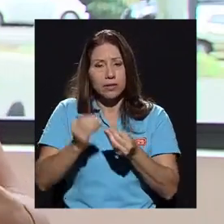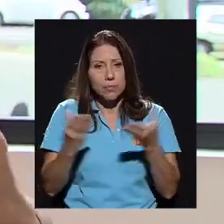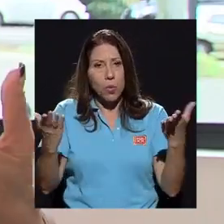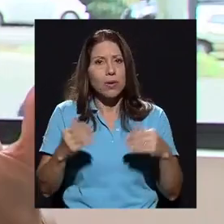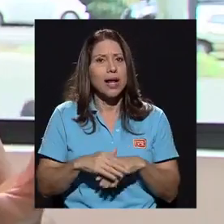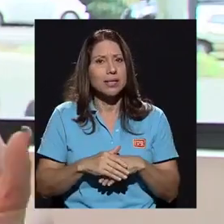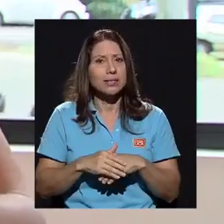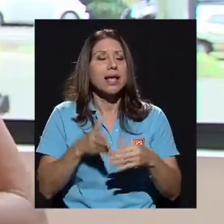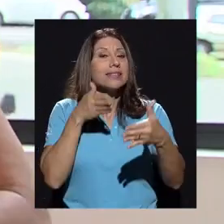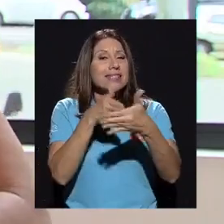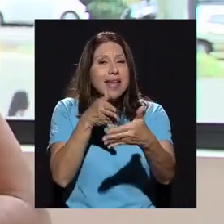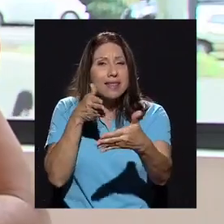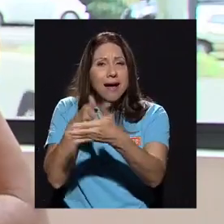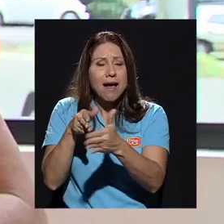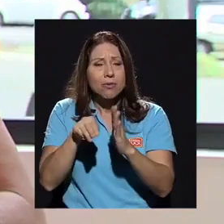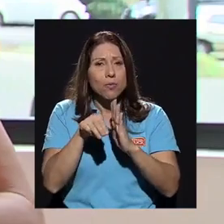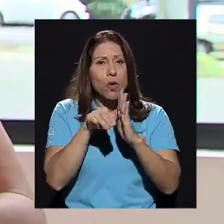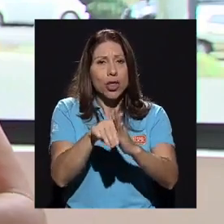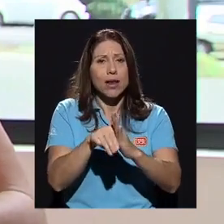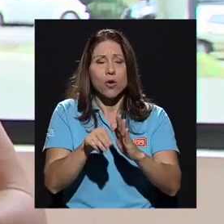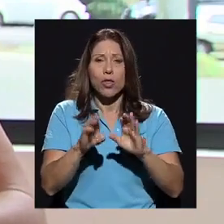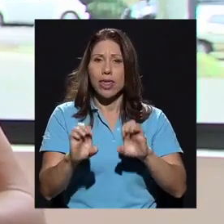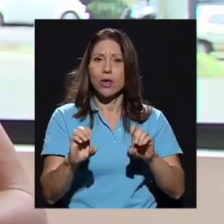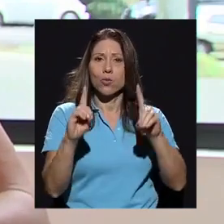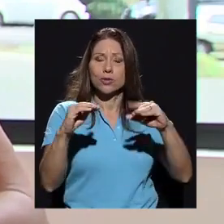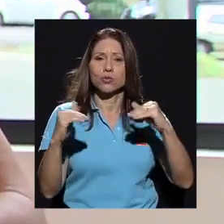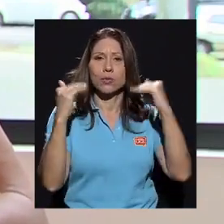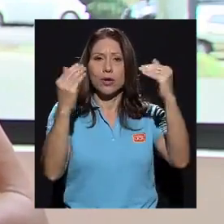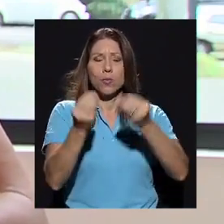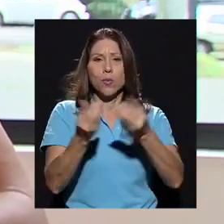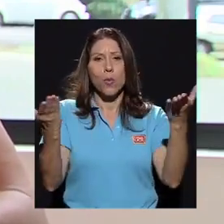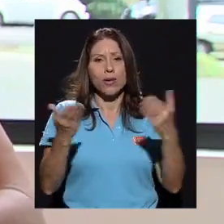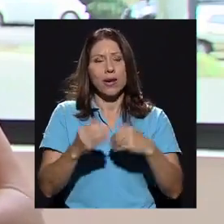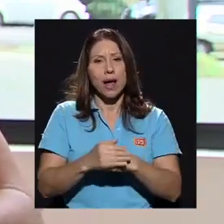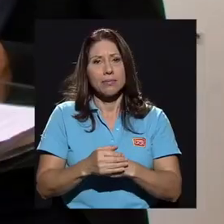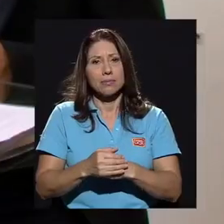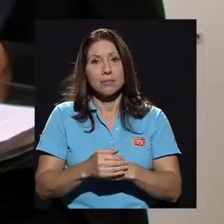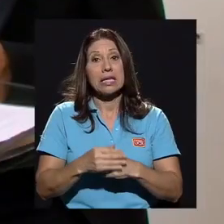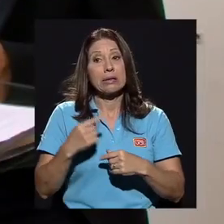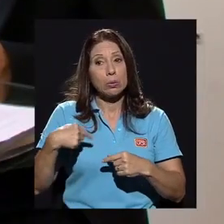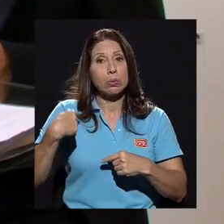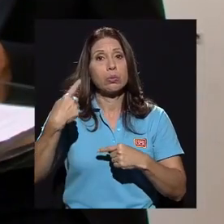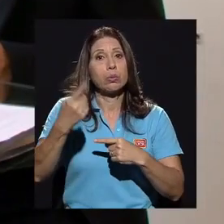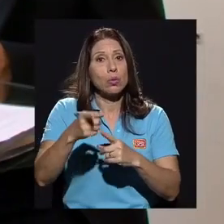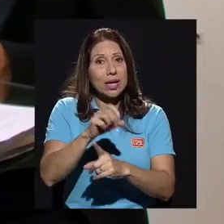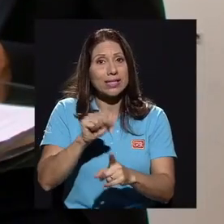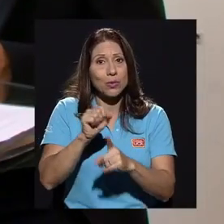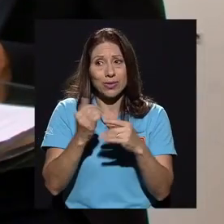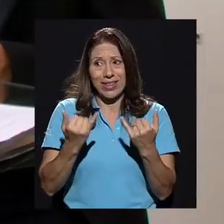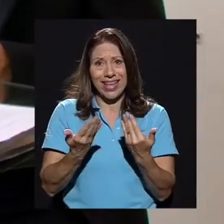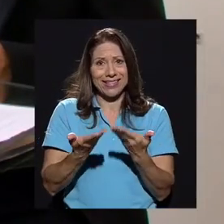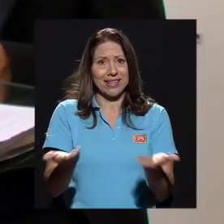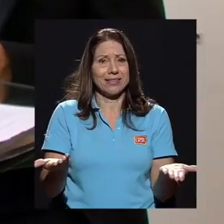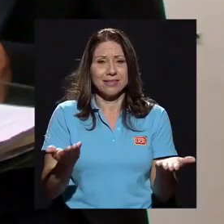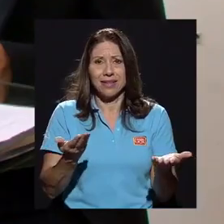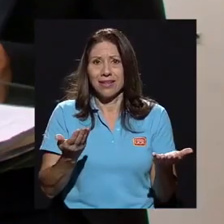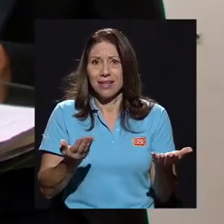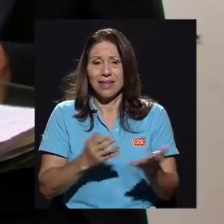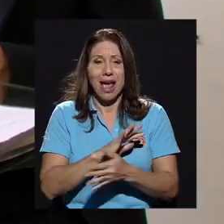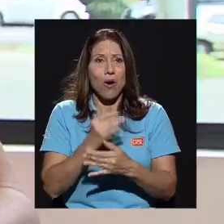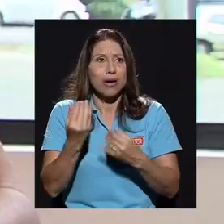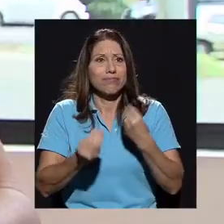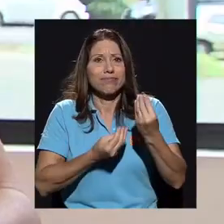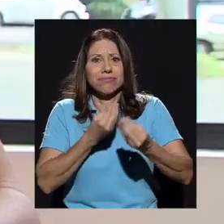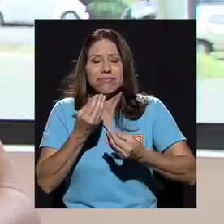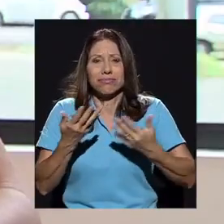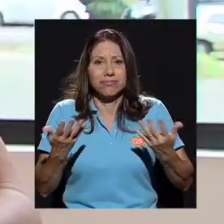Ahí se está atacando el modelo de educación superior pública y viene una situación de estas, ¿verdad? Que casi que termina de dar al